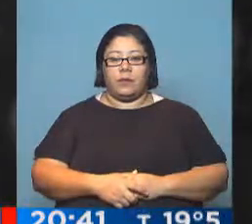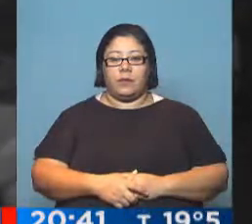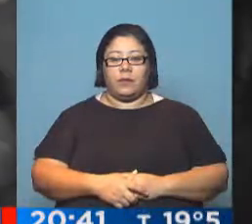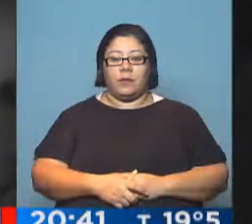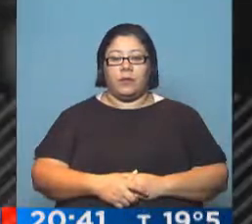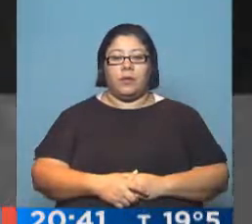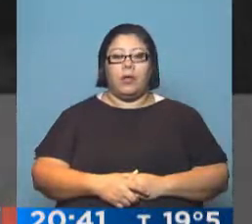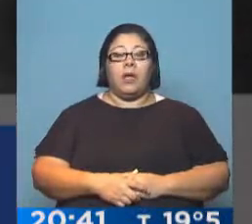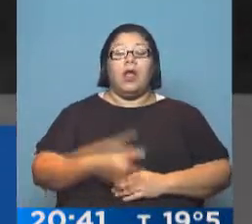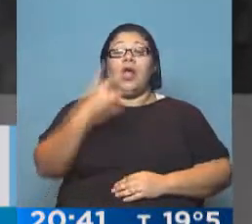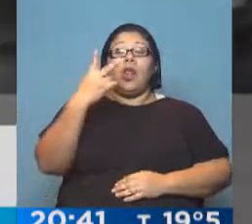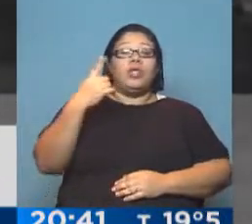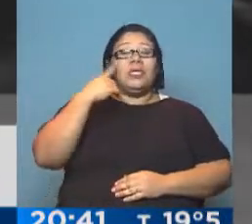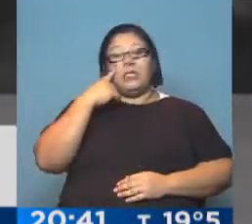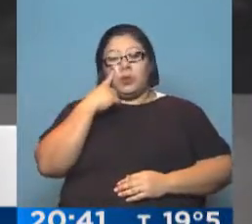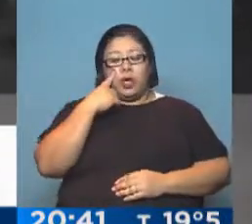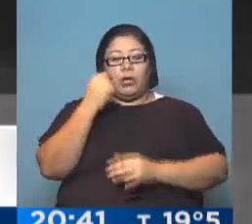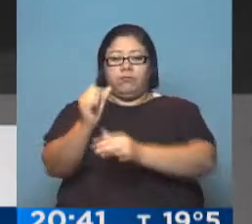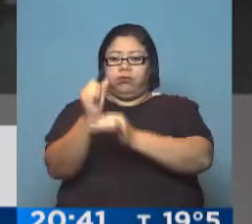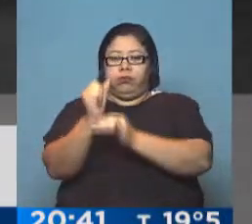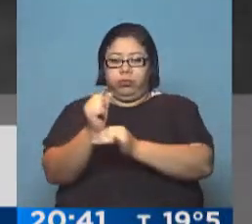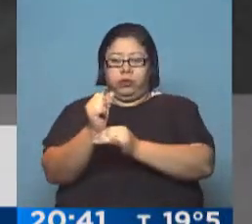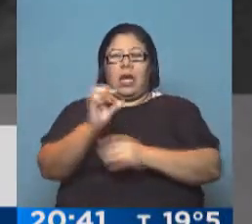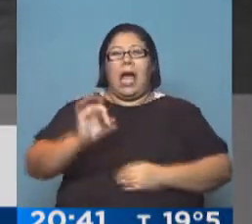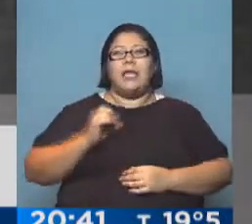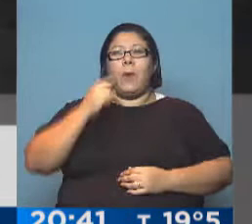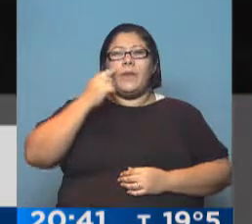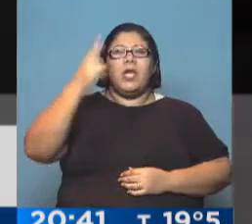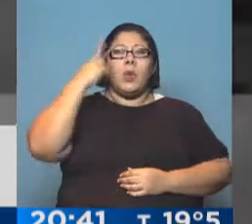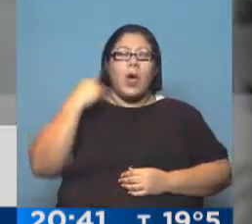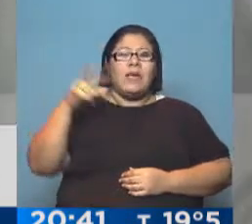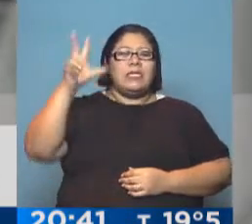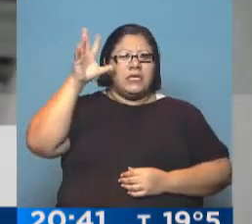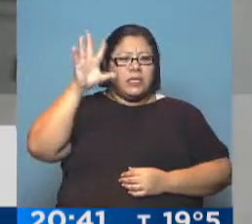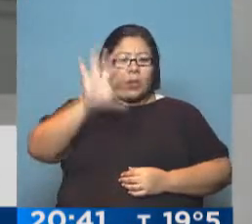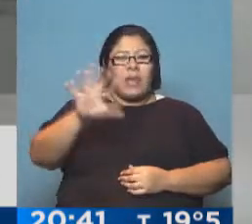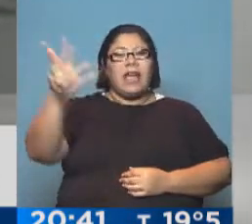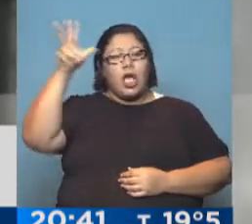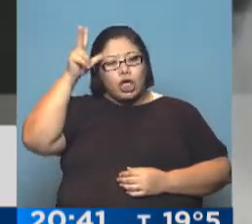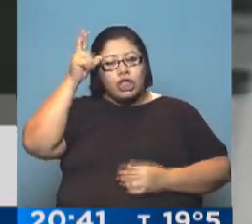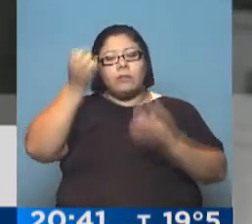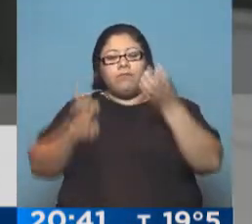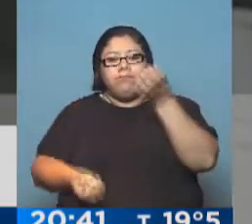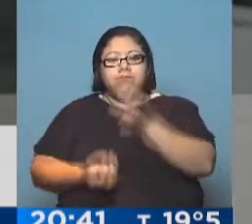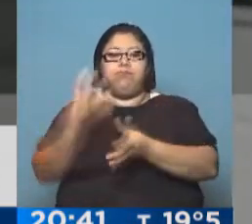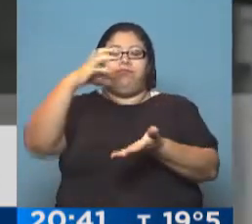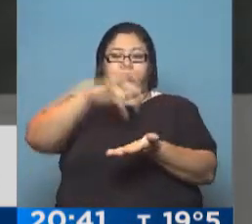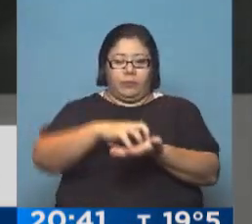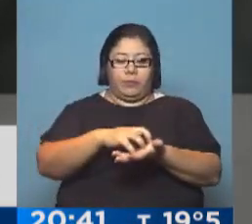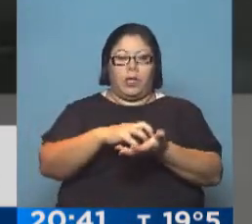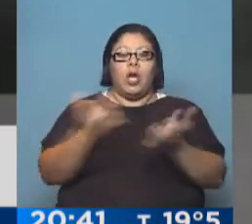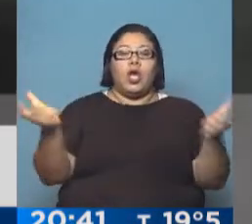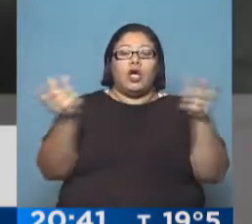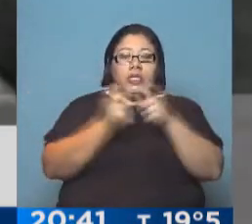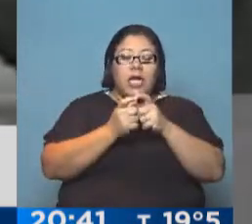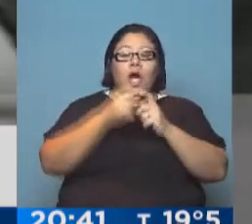Dos instituciones de prestigio nacieron en 1958. El Consejo Nacional de Investigaciones Científicas y